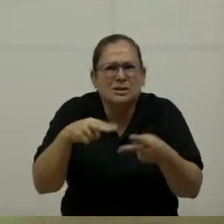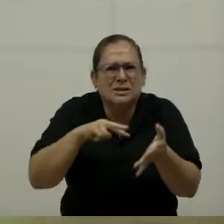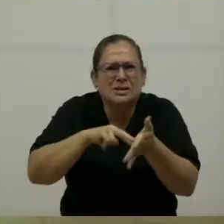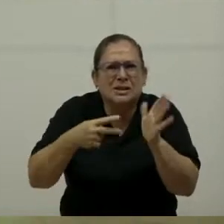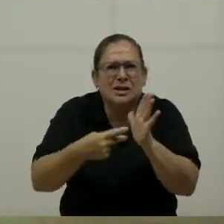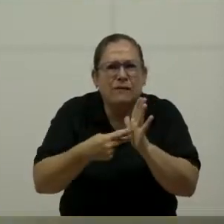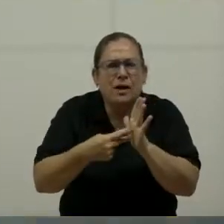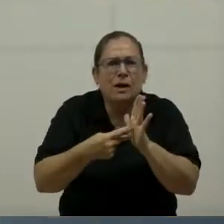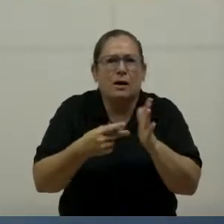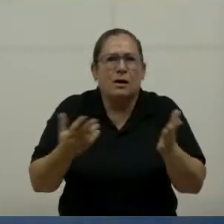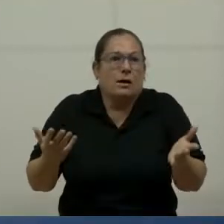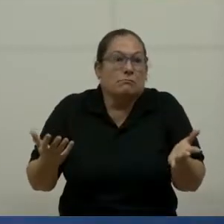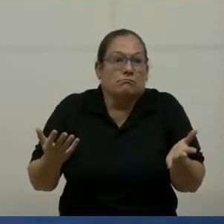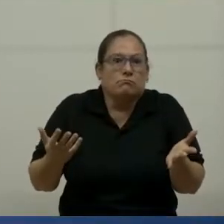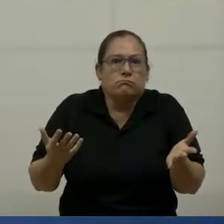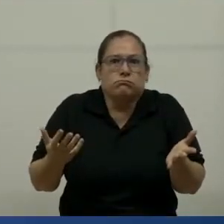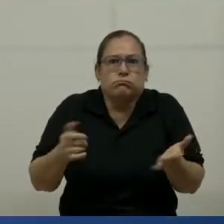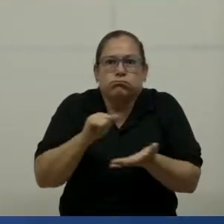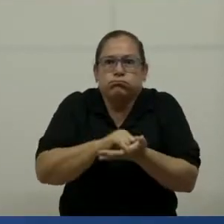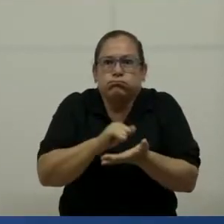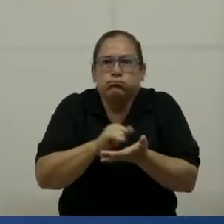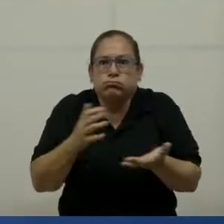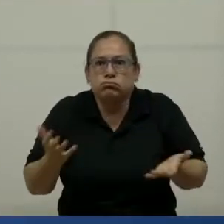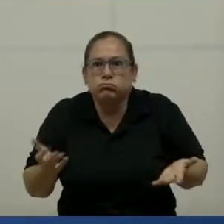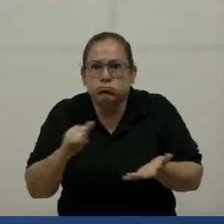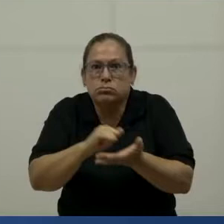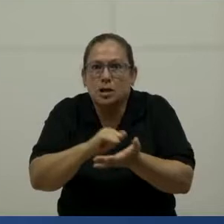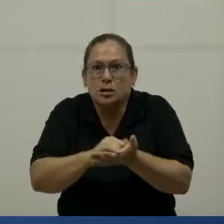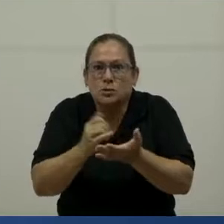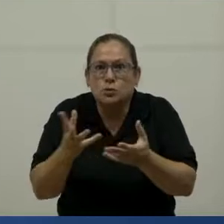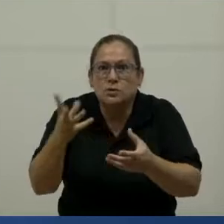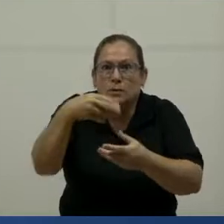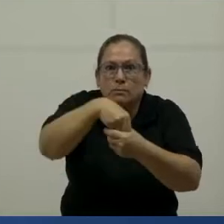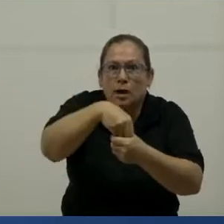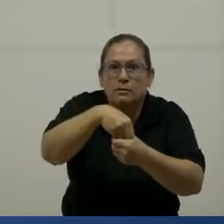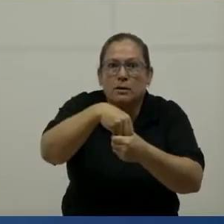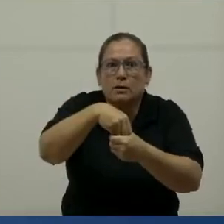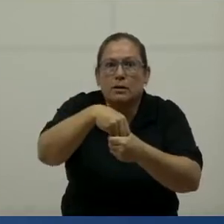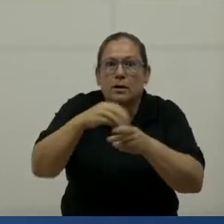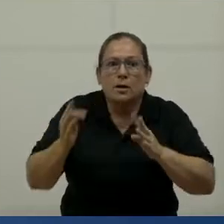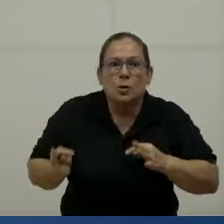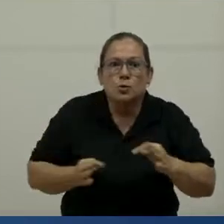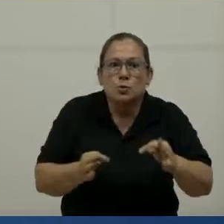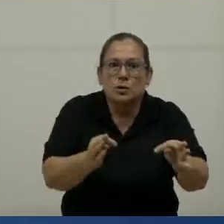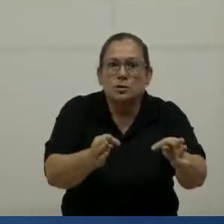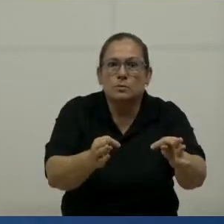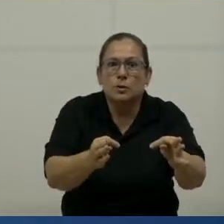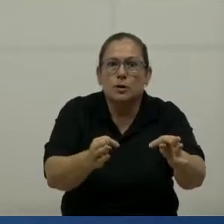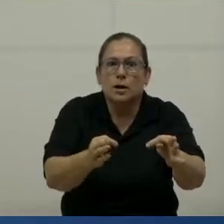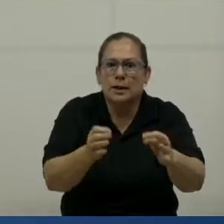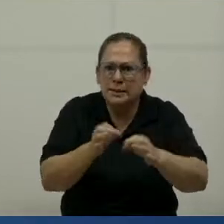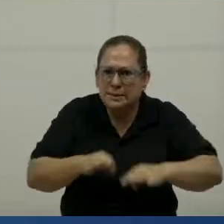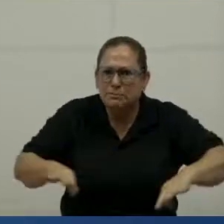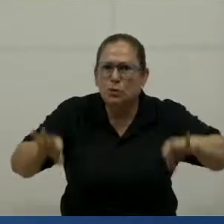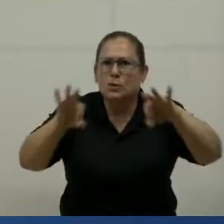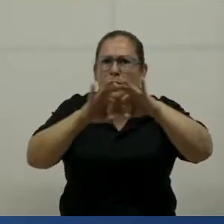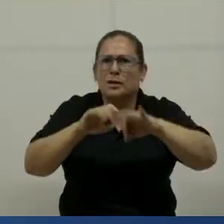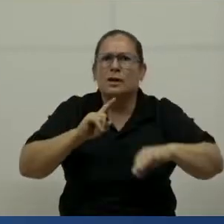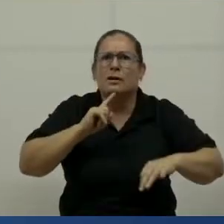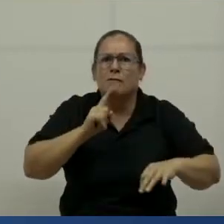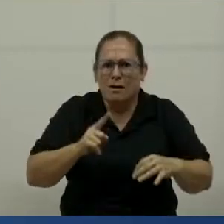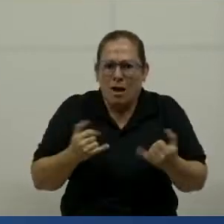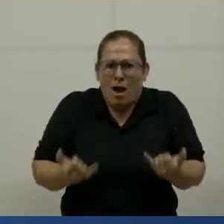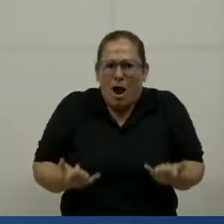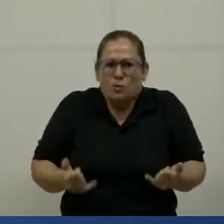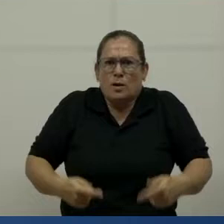con el turismo náutico, que casualmente eso es parte de esos cambios. El turismo náutico es muy importante. Y Costa Rica la realidad es que ha vivido